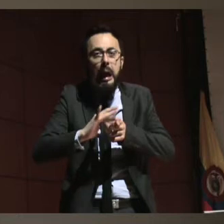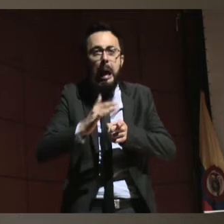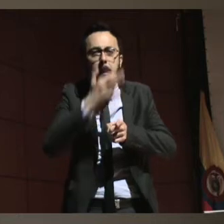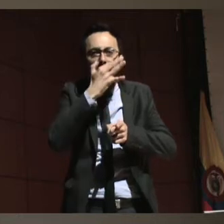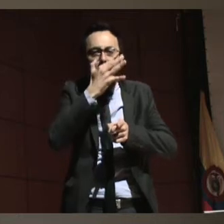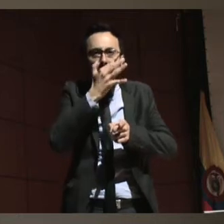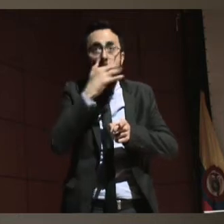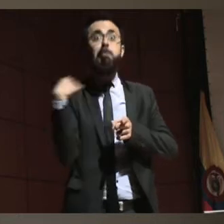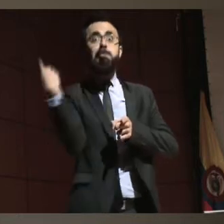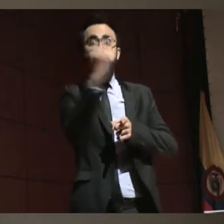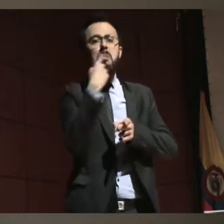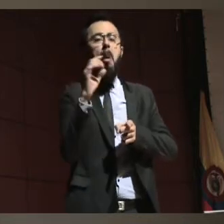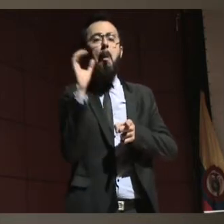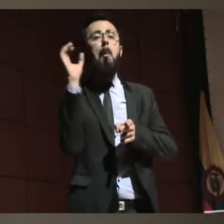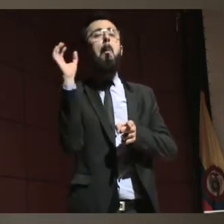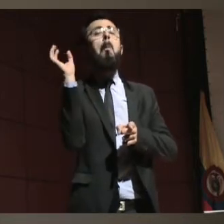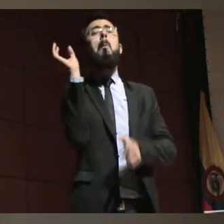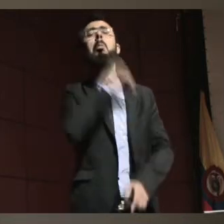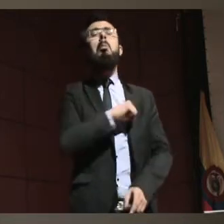Entonces precisamente